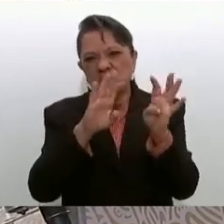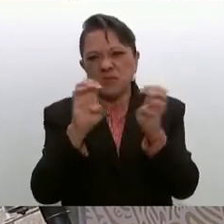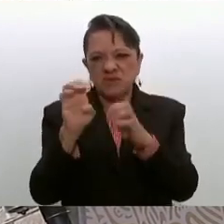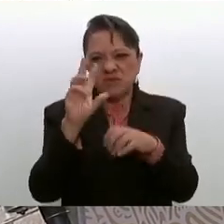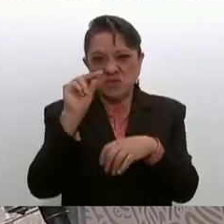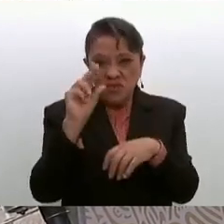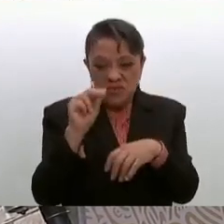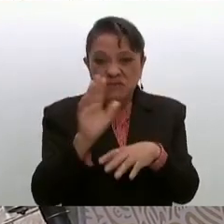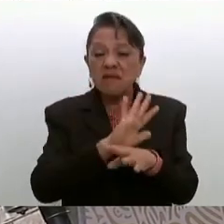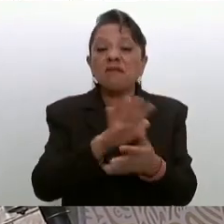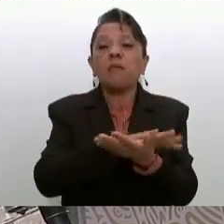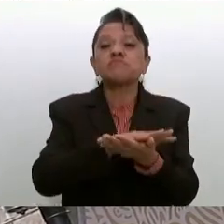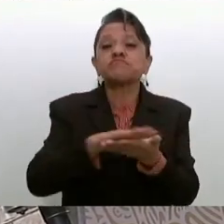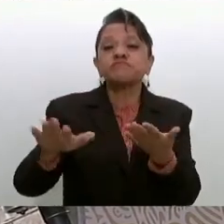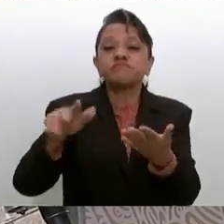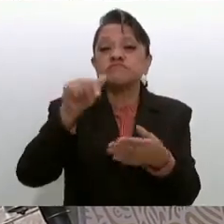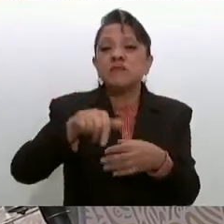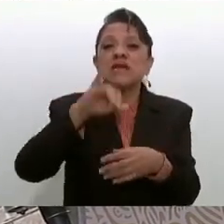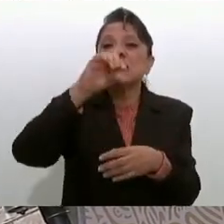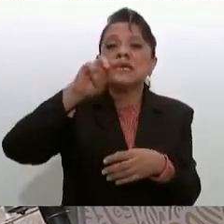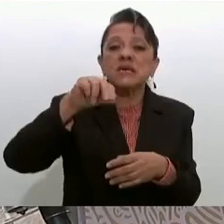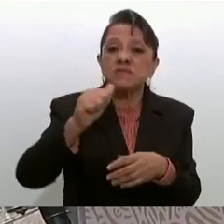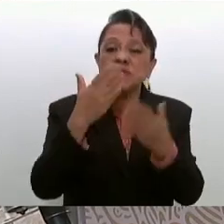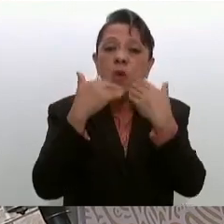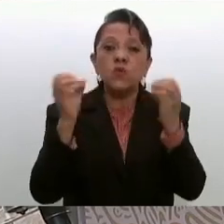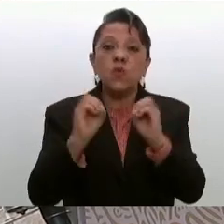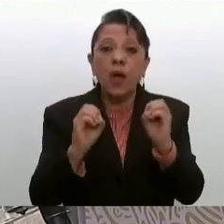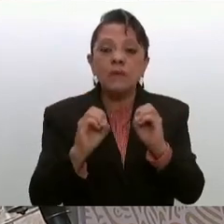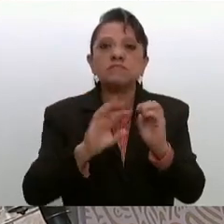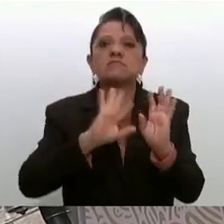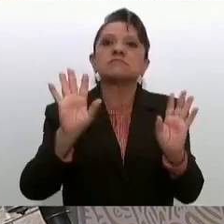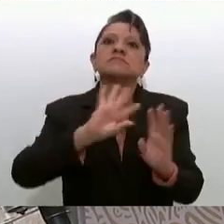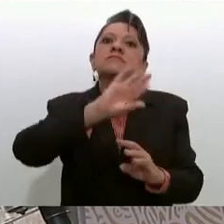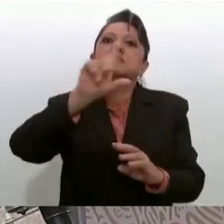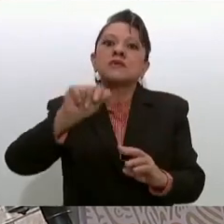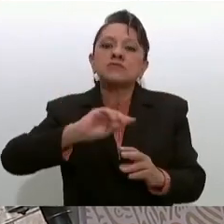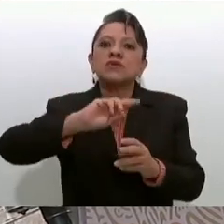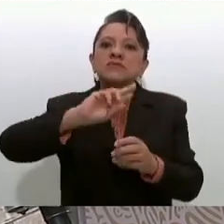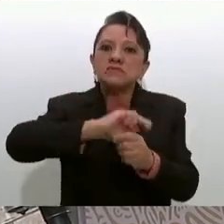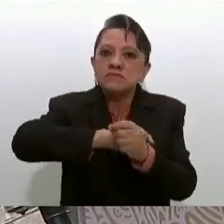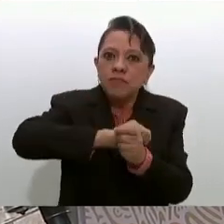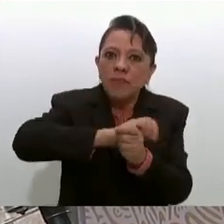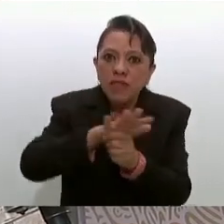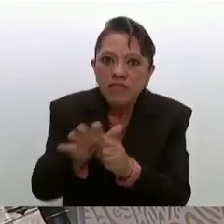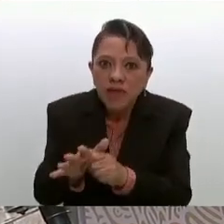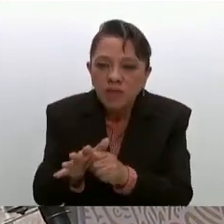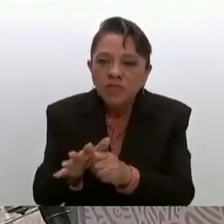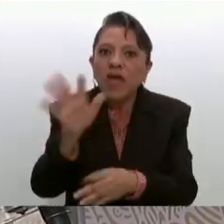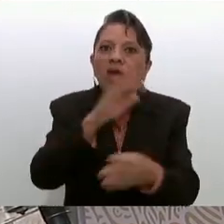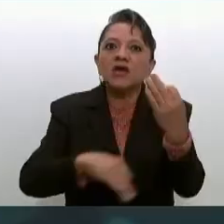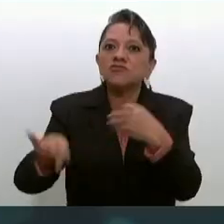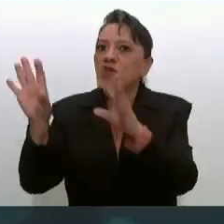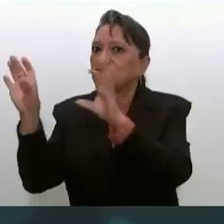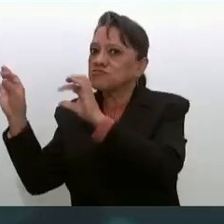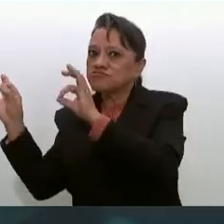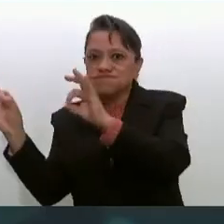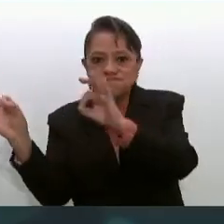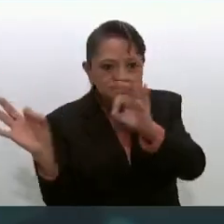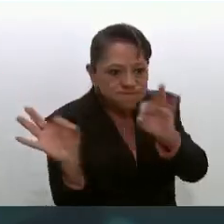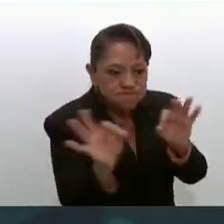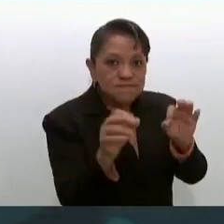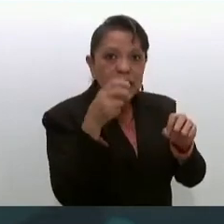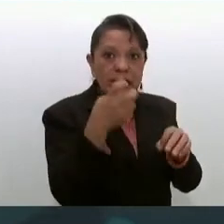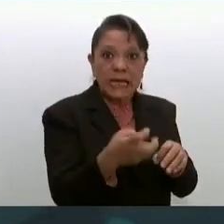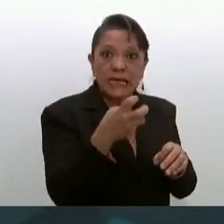la pandemia y desde luego que en la pandemia todos nos tuvimos que volcar a la atención de la emergencia sanitaria. Y ahí sí